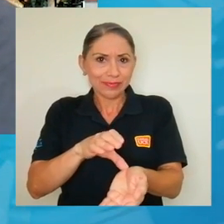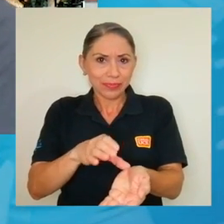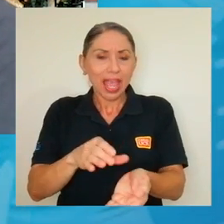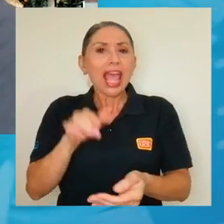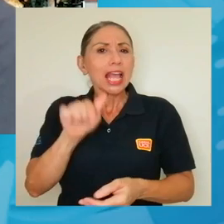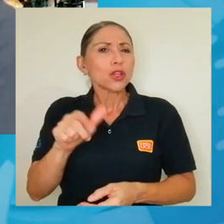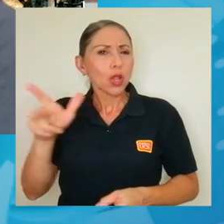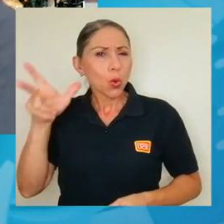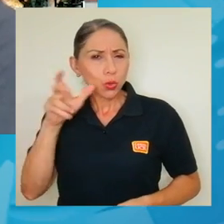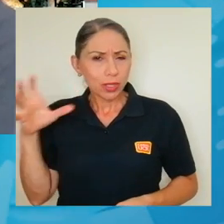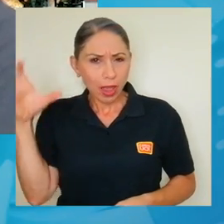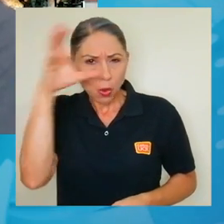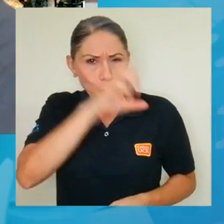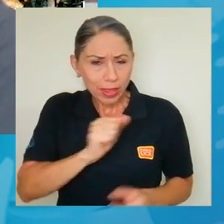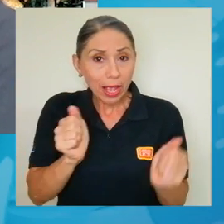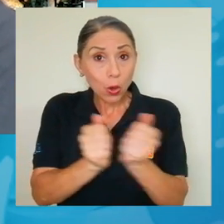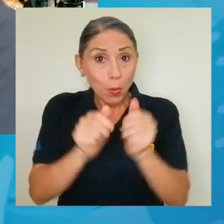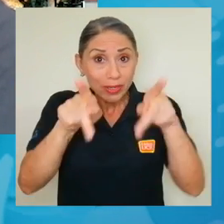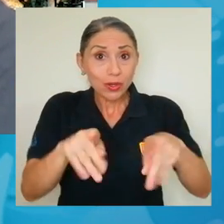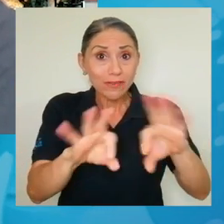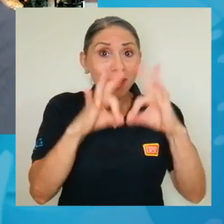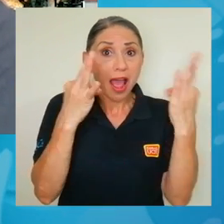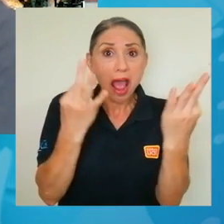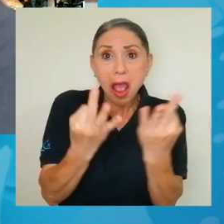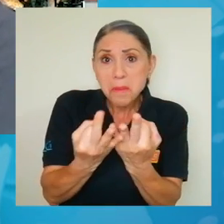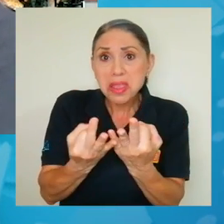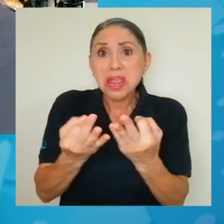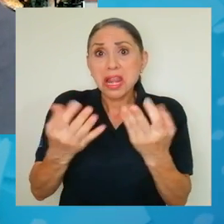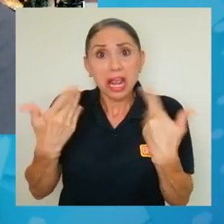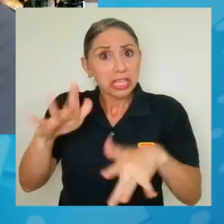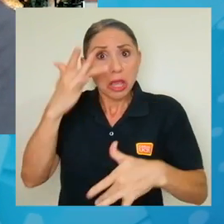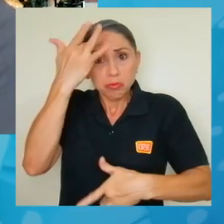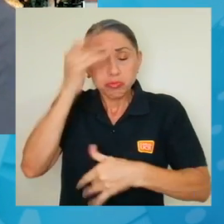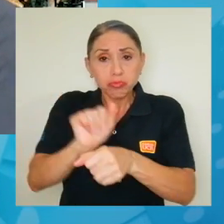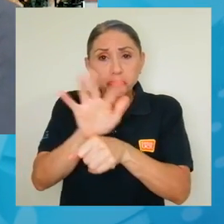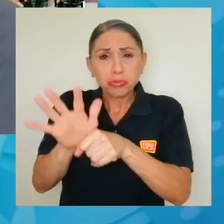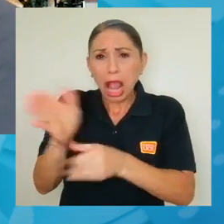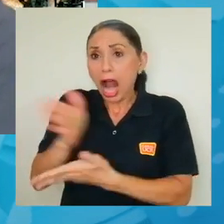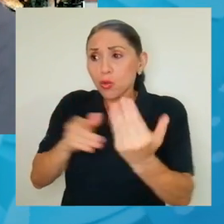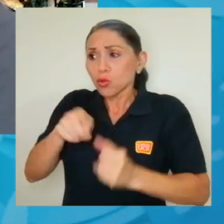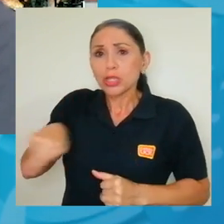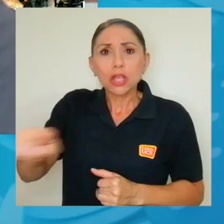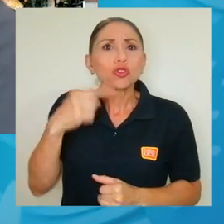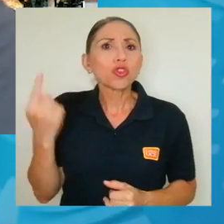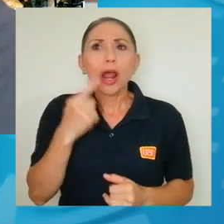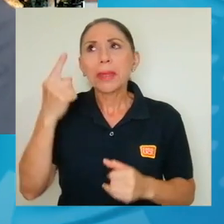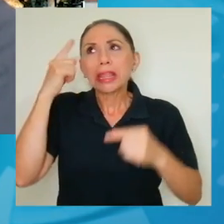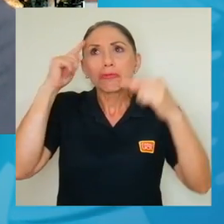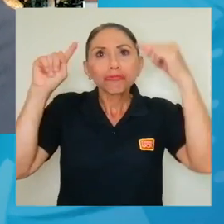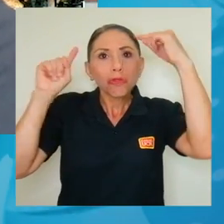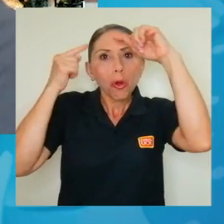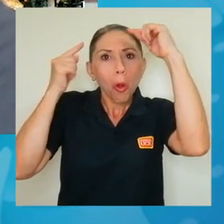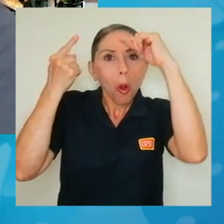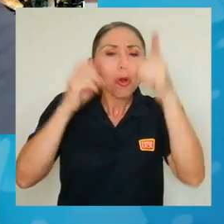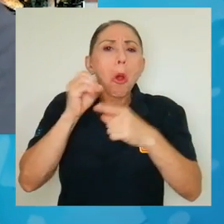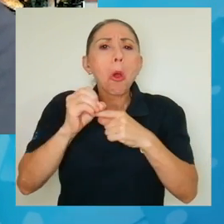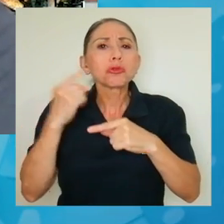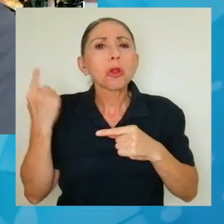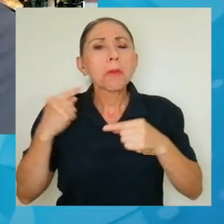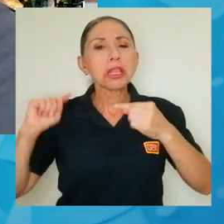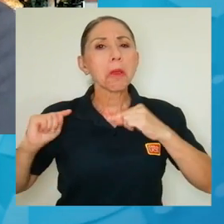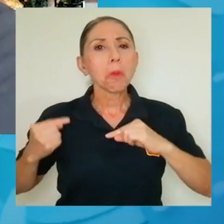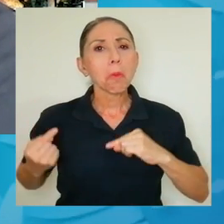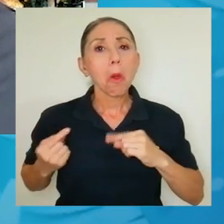familiares o personas que han tenido COVID, que algunos nos dicen que tienen solo dolor de cabeza y dolor muscular, otros nos dicen que solo